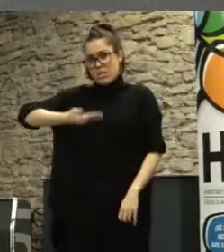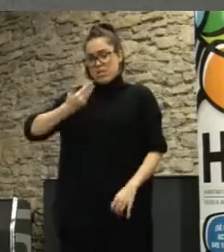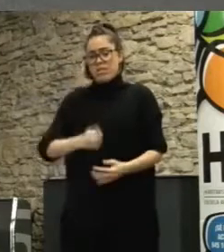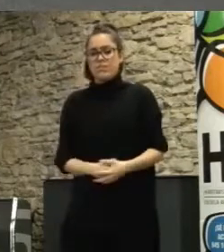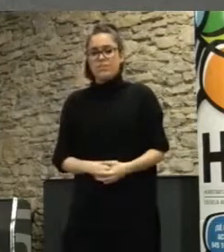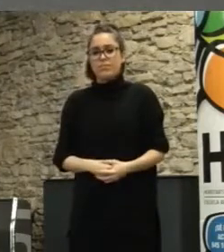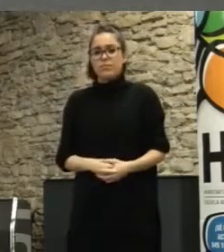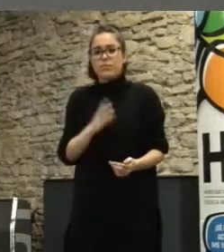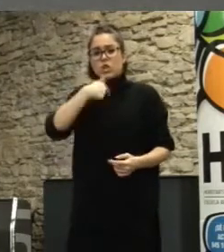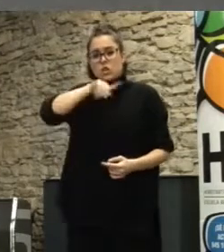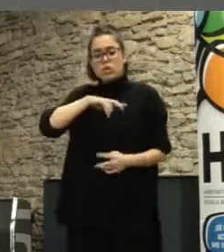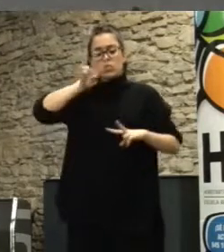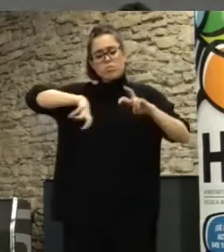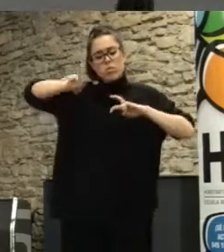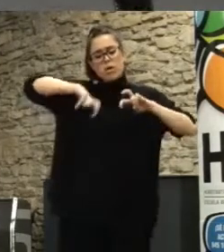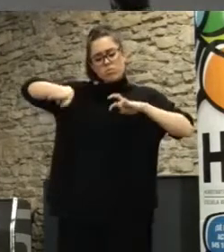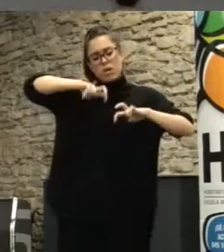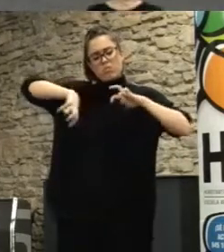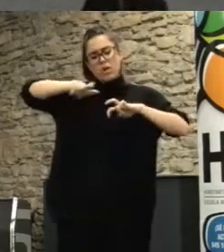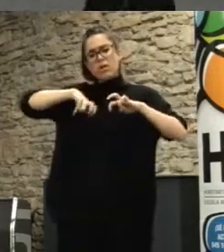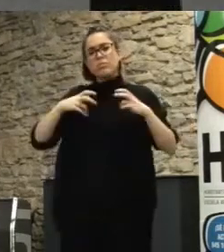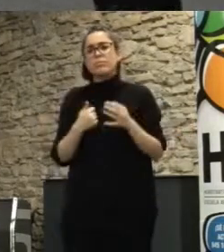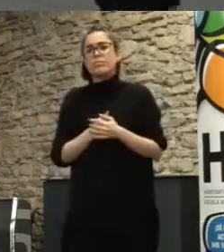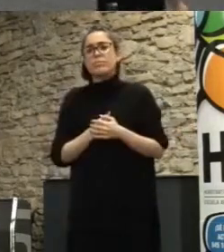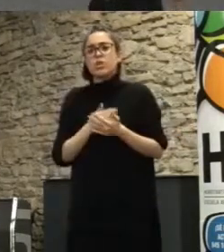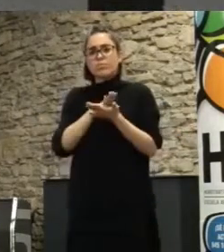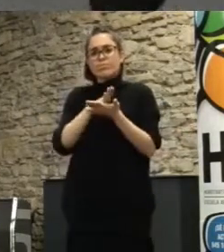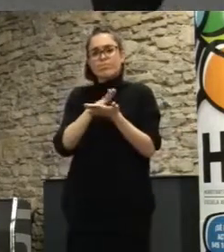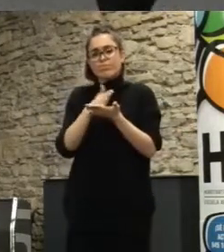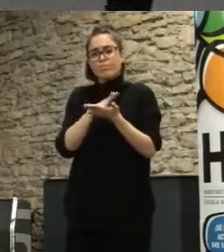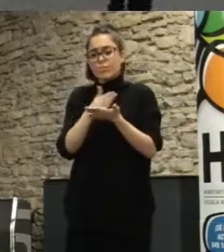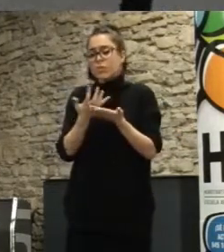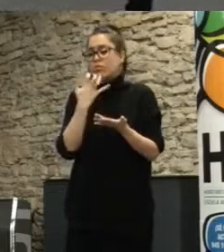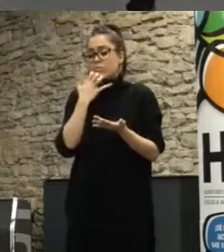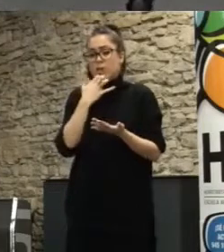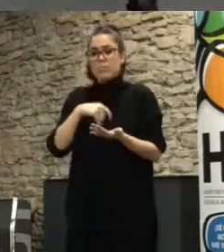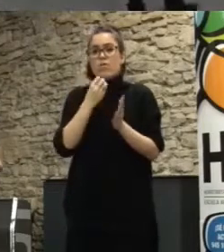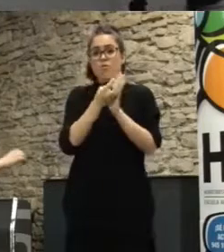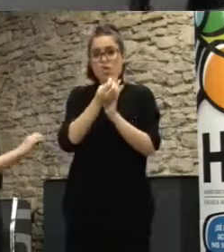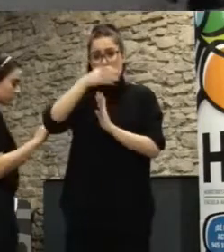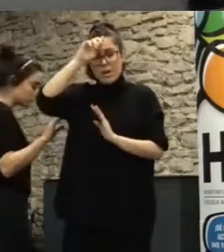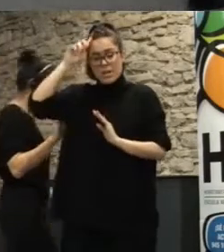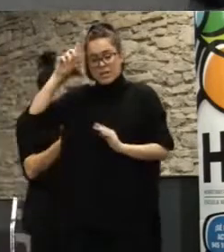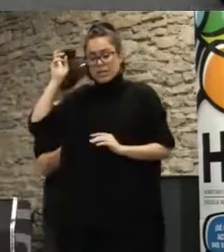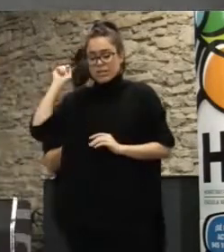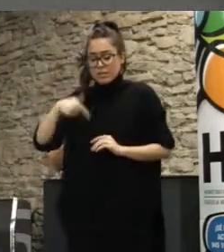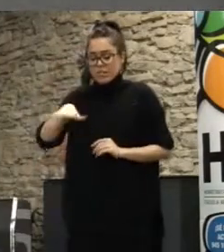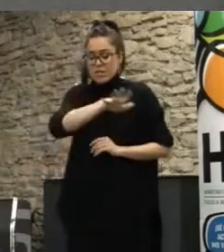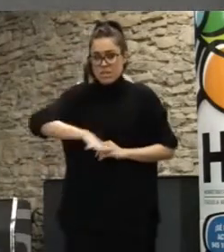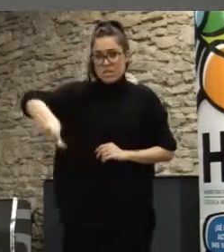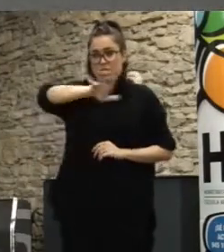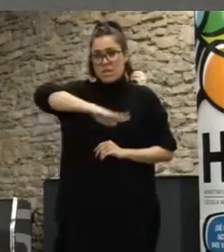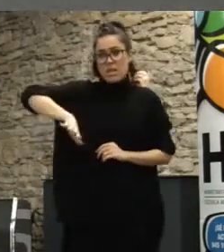buscando un intermedio muy interesante Madrid entre foros locales decide Madrid se está buscando mucho el territorio encuentros